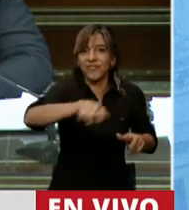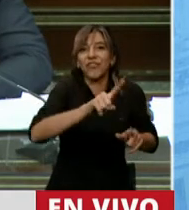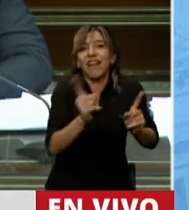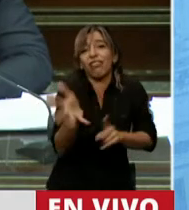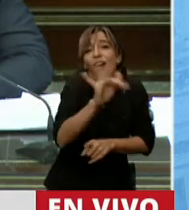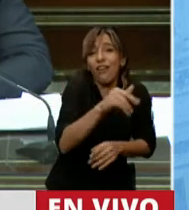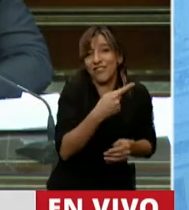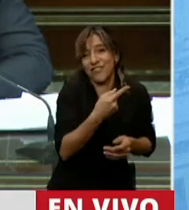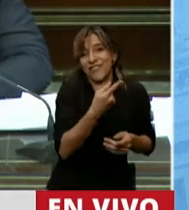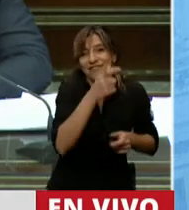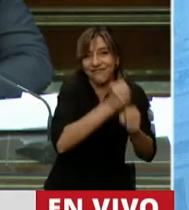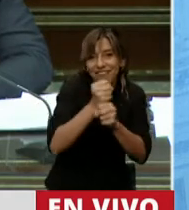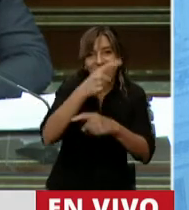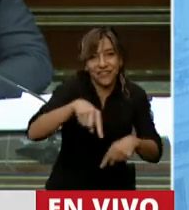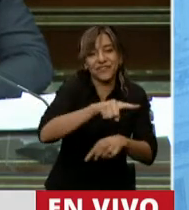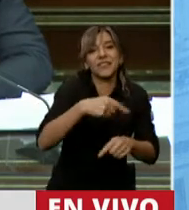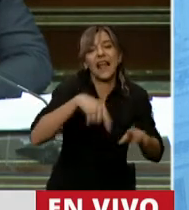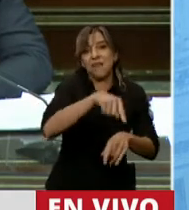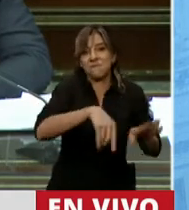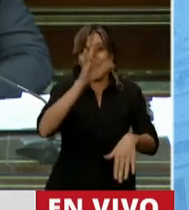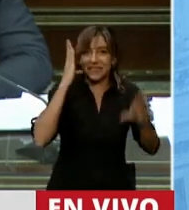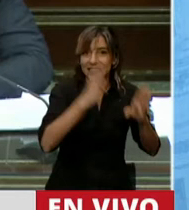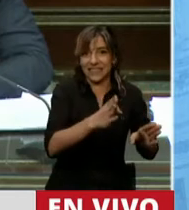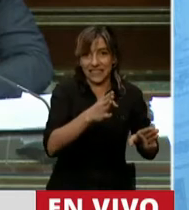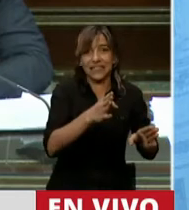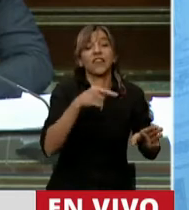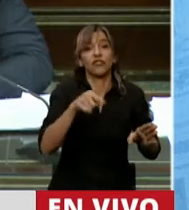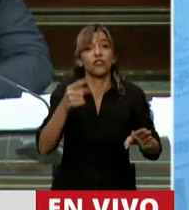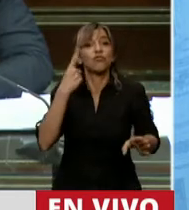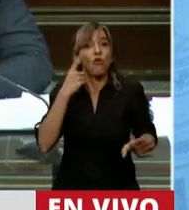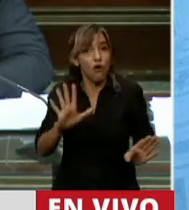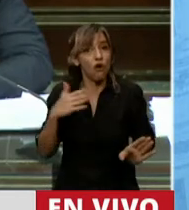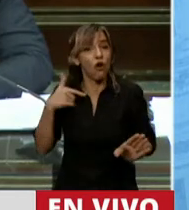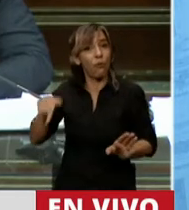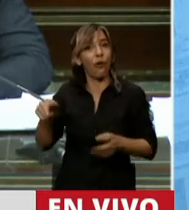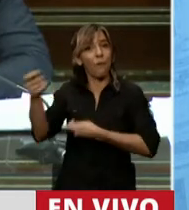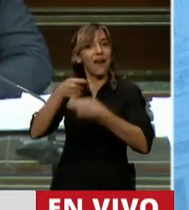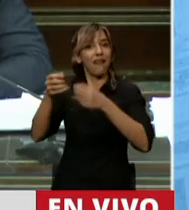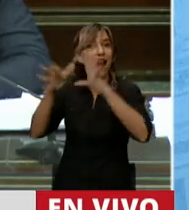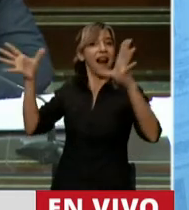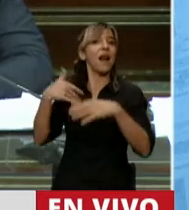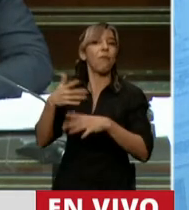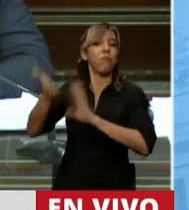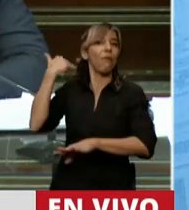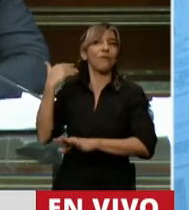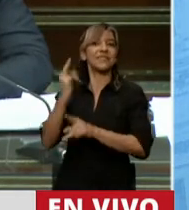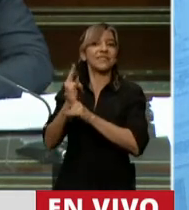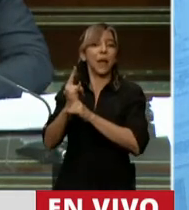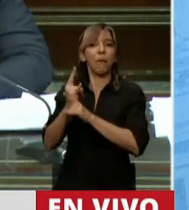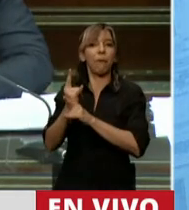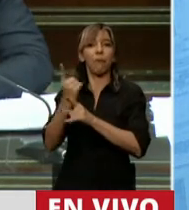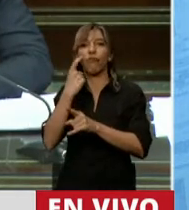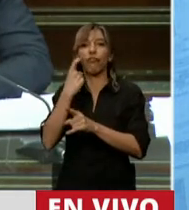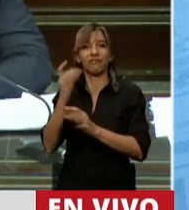me toca vivir a mí, no lo he visto porque ese libre mercado estuvo siempre sin control. Pero para que esto pueda